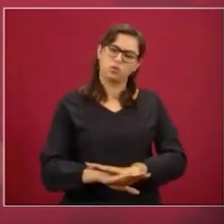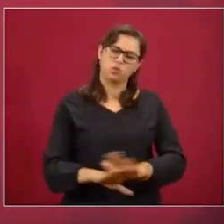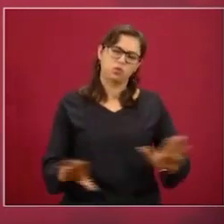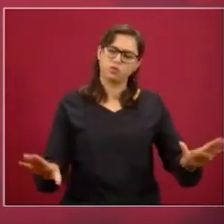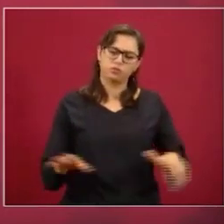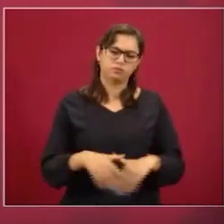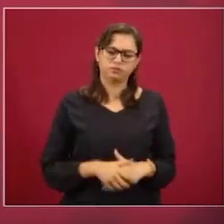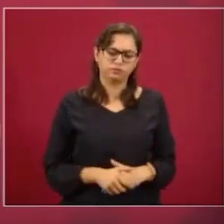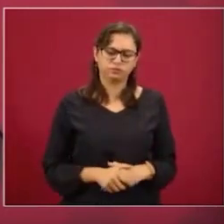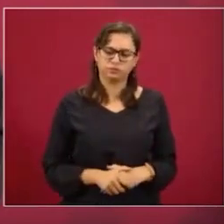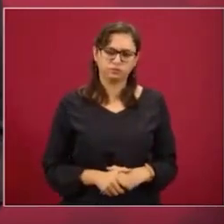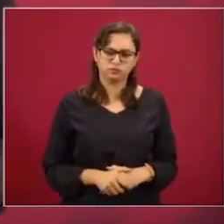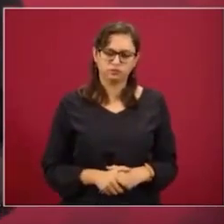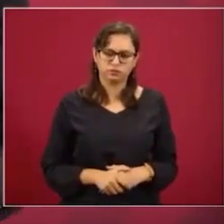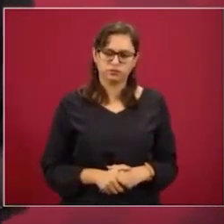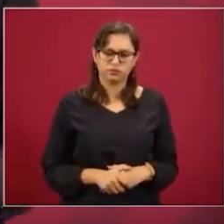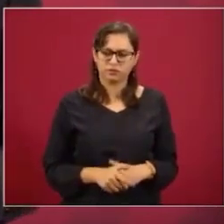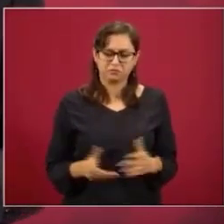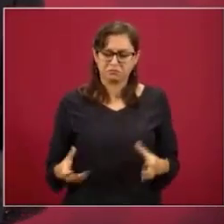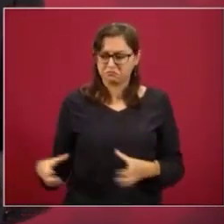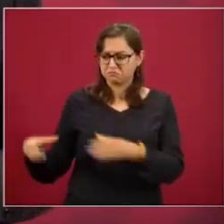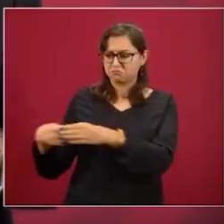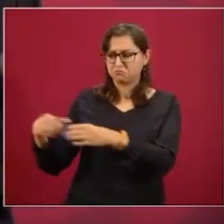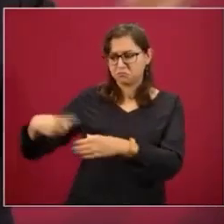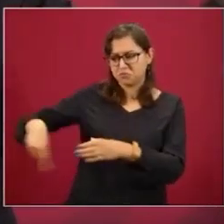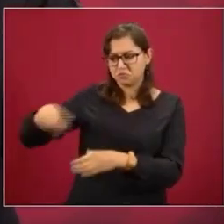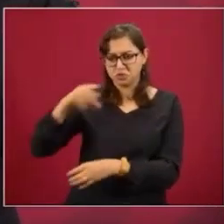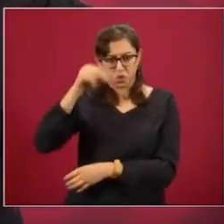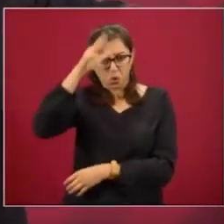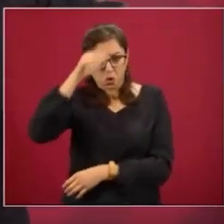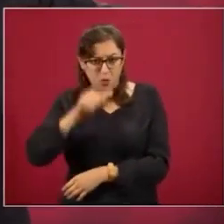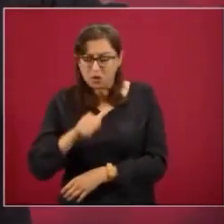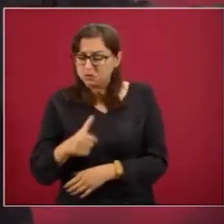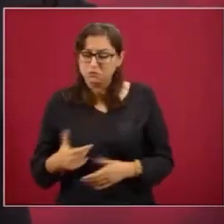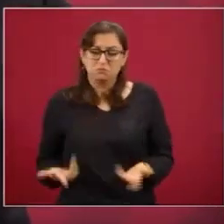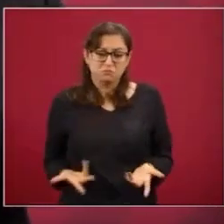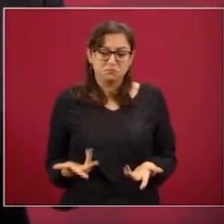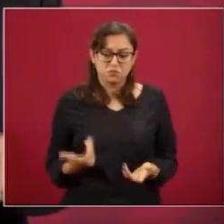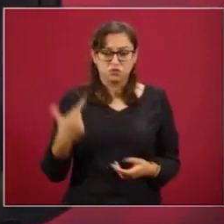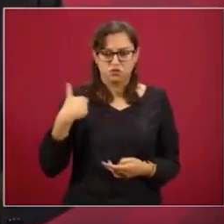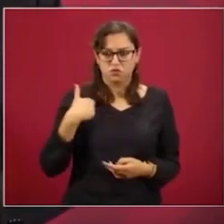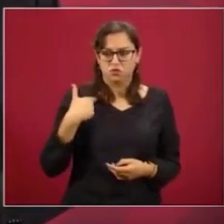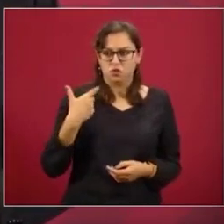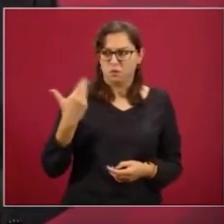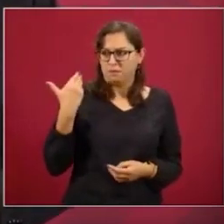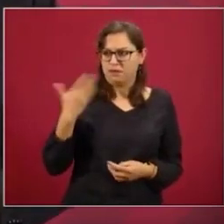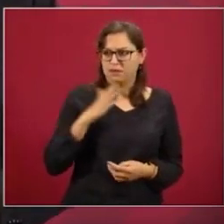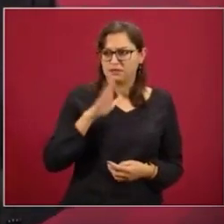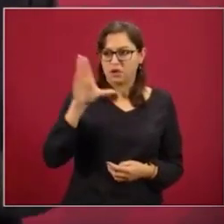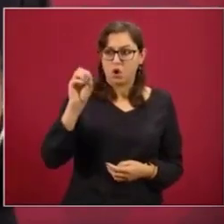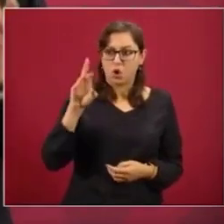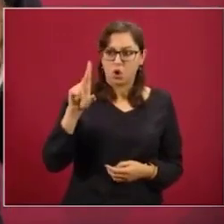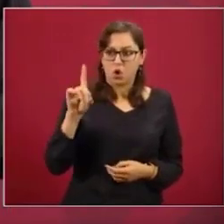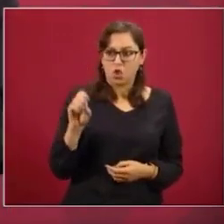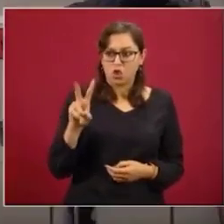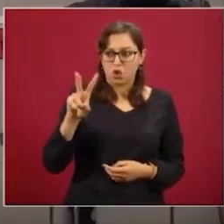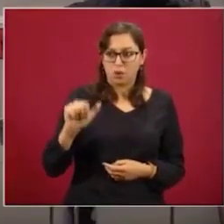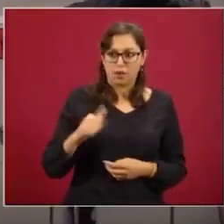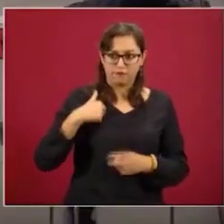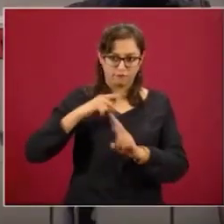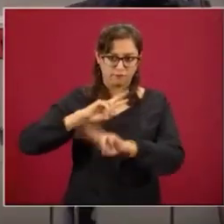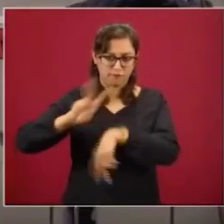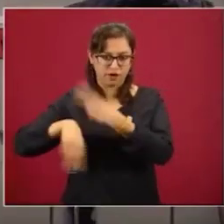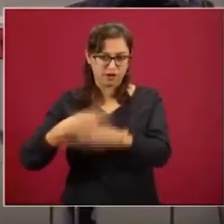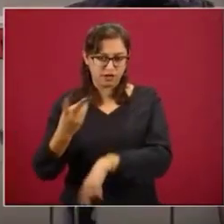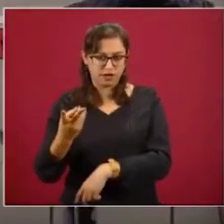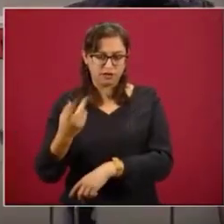Hay quienes no están de acuerdo, lo decía yo ahora que fui a Córdoba, ¿por qué protestan?